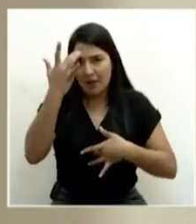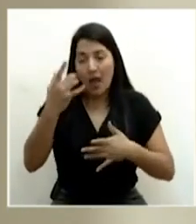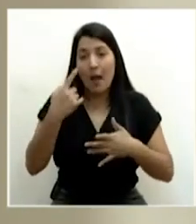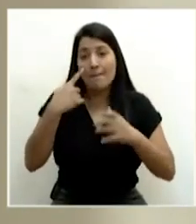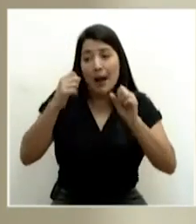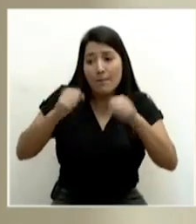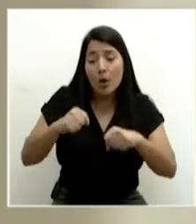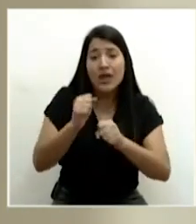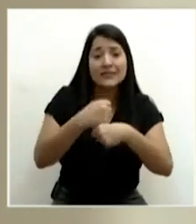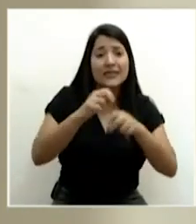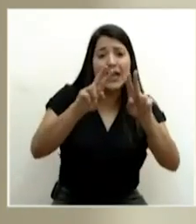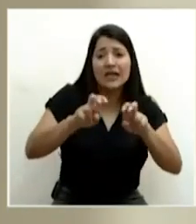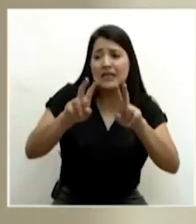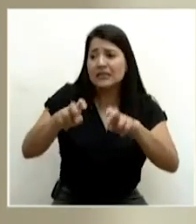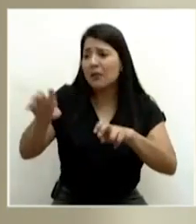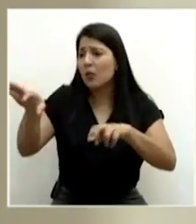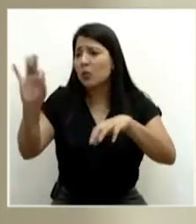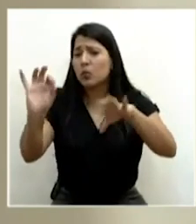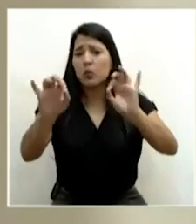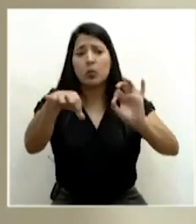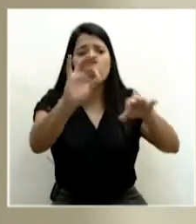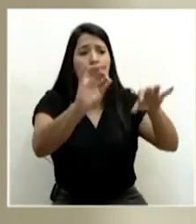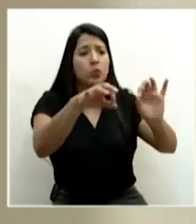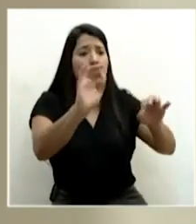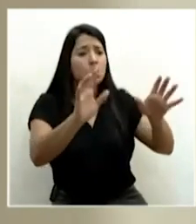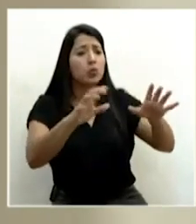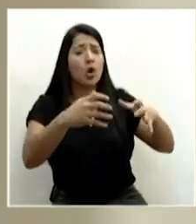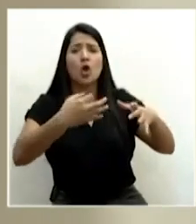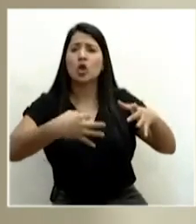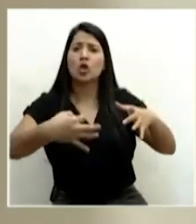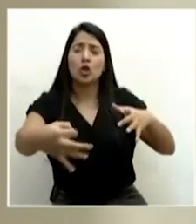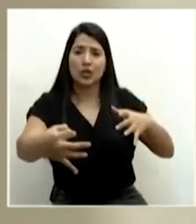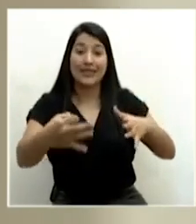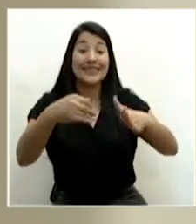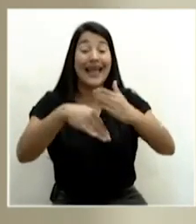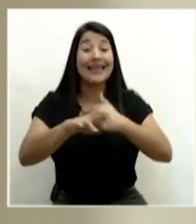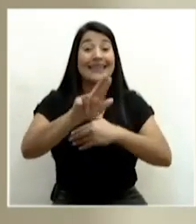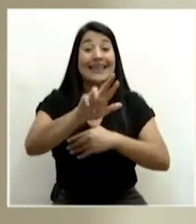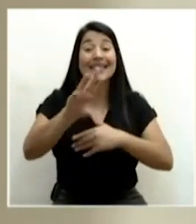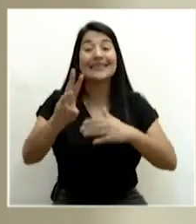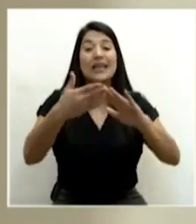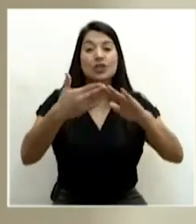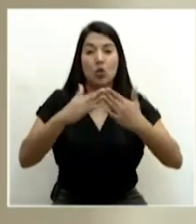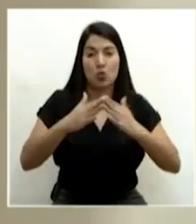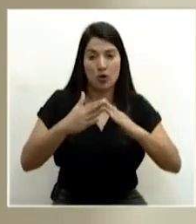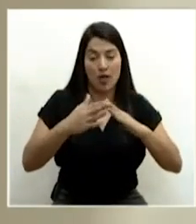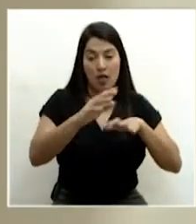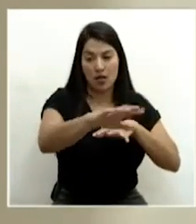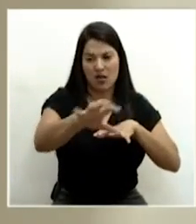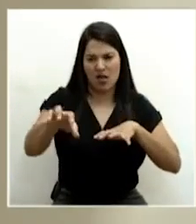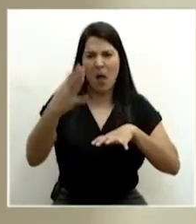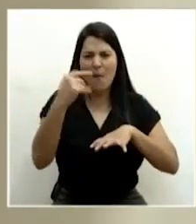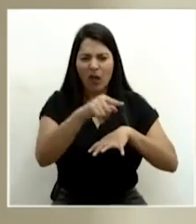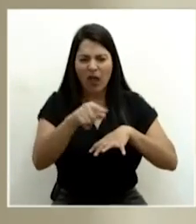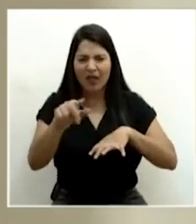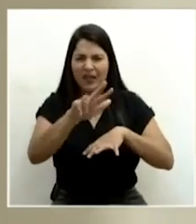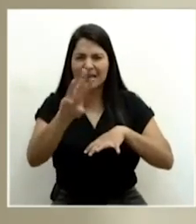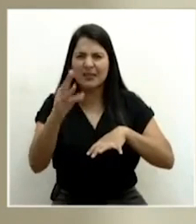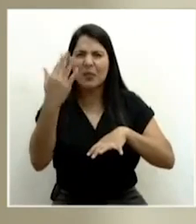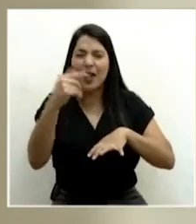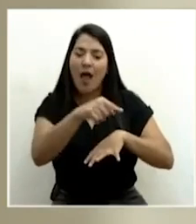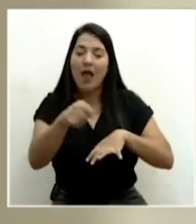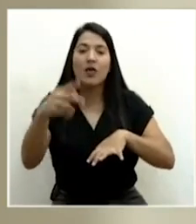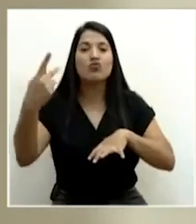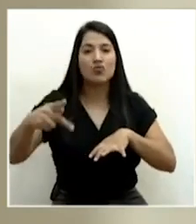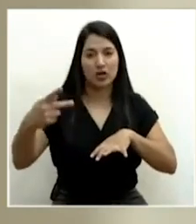tamizaje, a ver cómo está circulando el virus en ciertas comunidades. Y se han hecho muestras, o se han